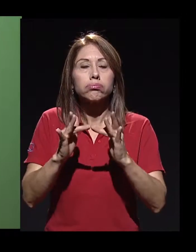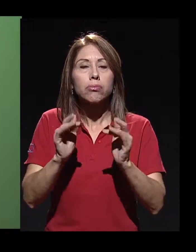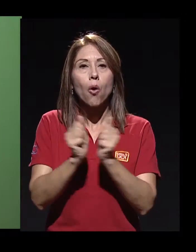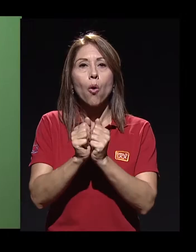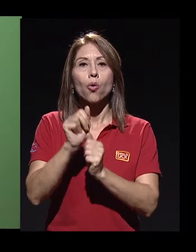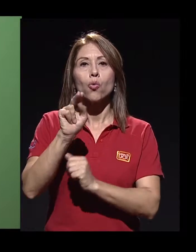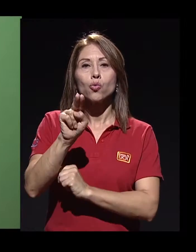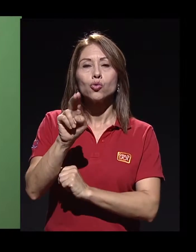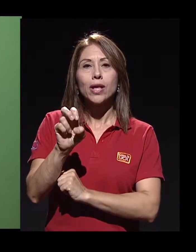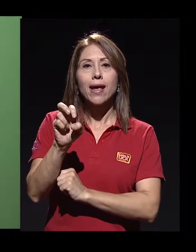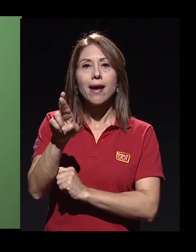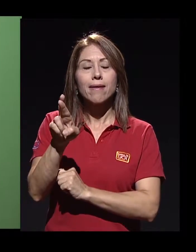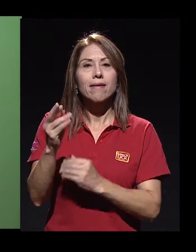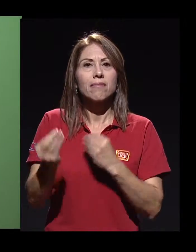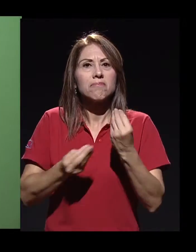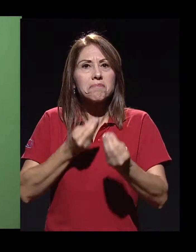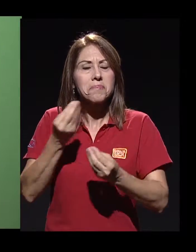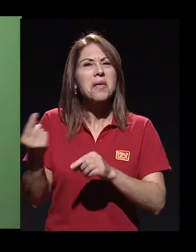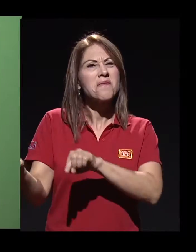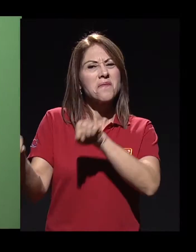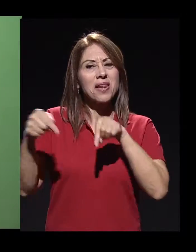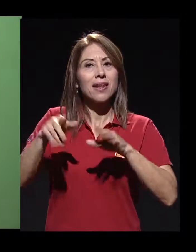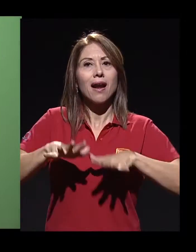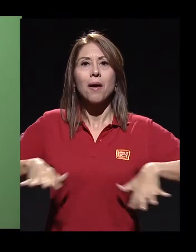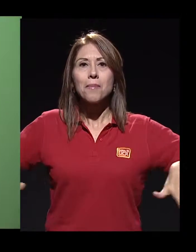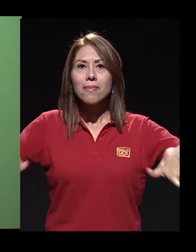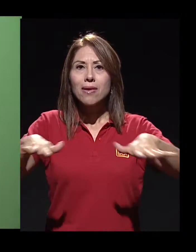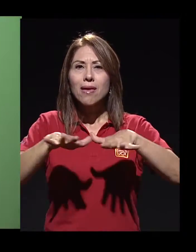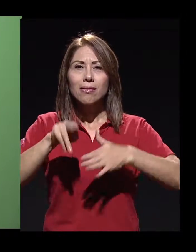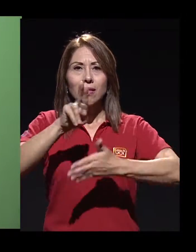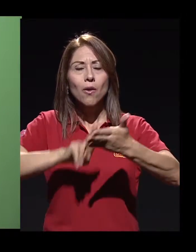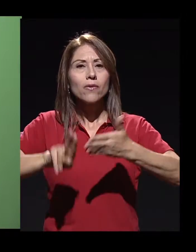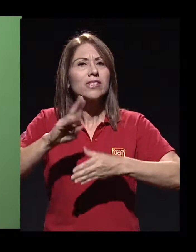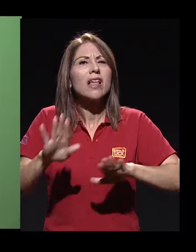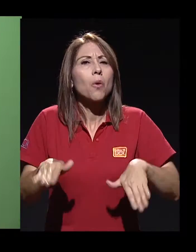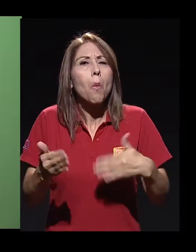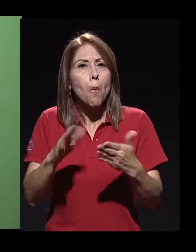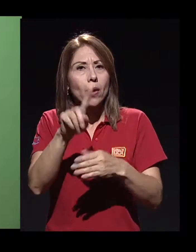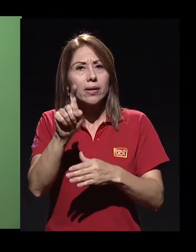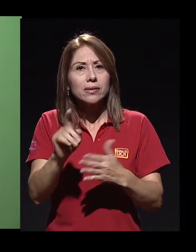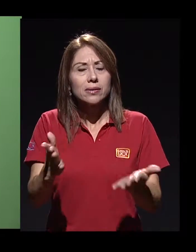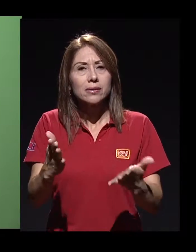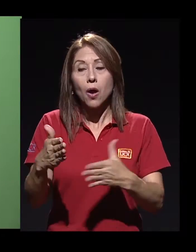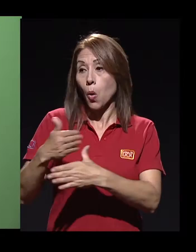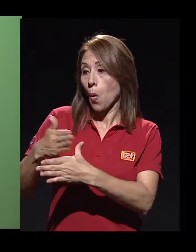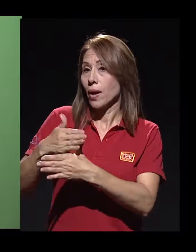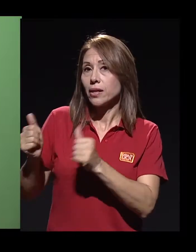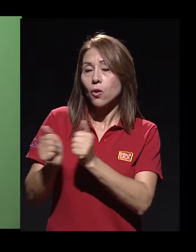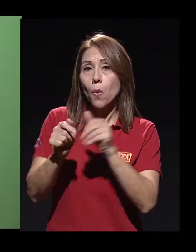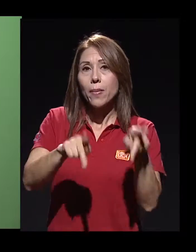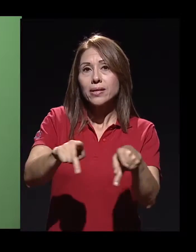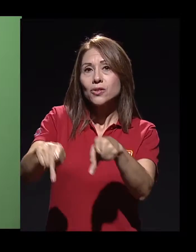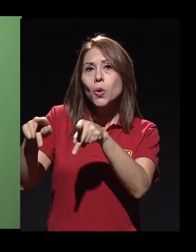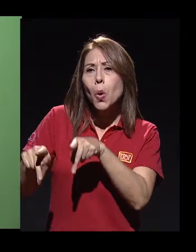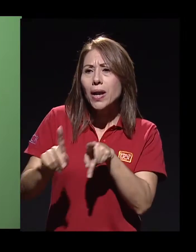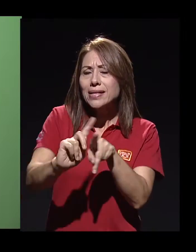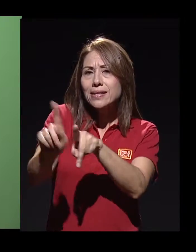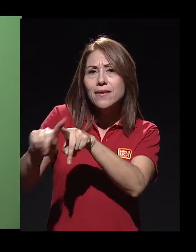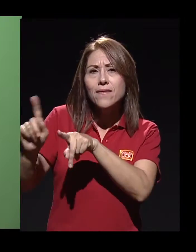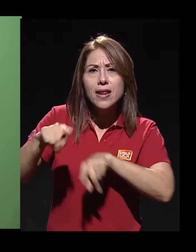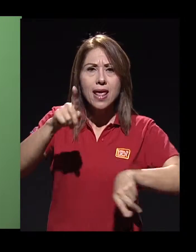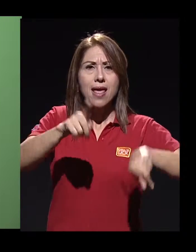la UCR, venir a este ambiente, ¿verdad?, al ambiente universitario, compartir con personas de diferentes